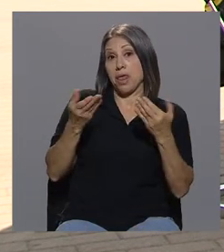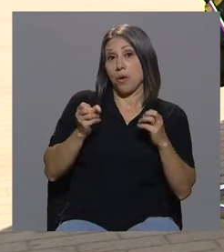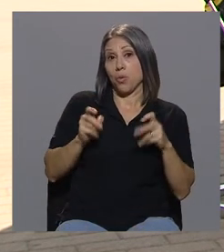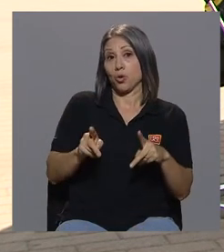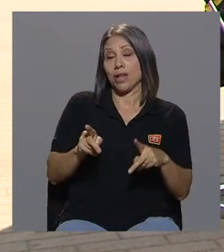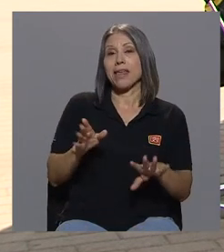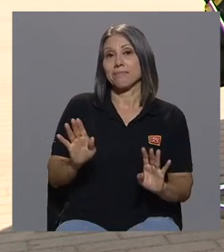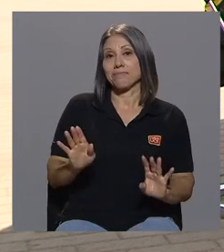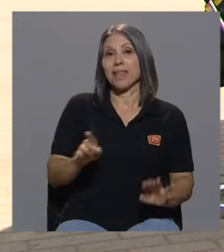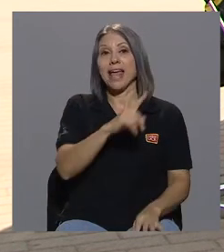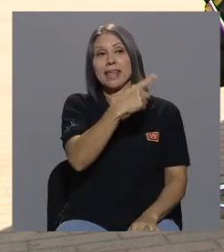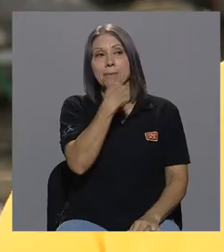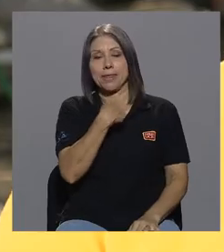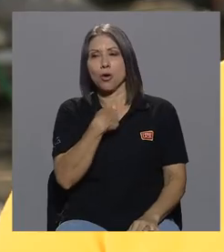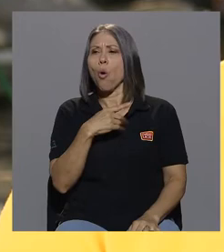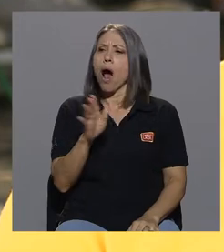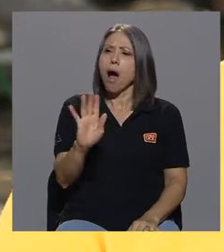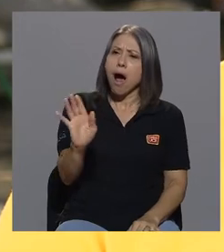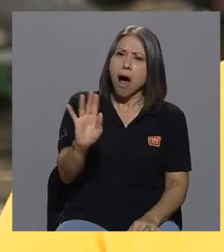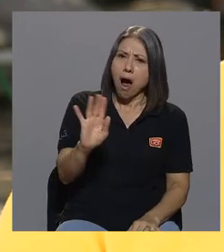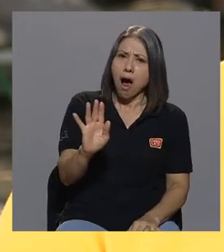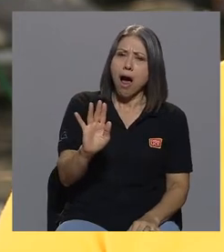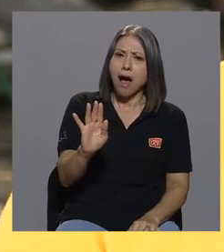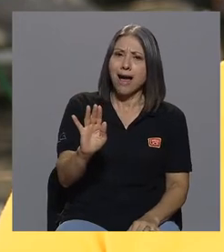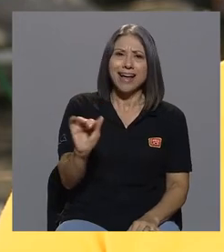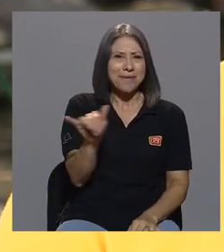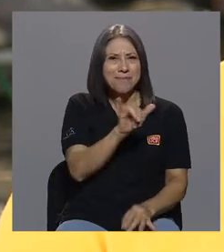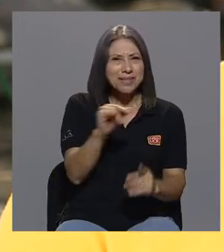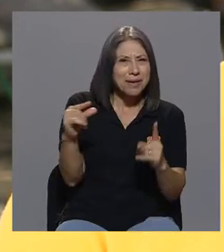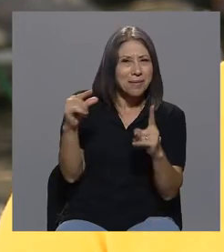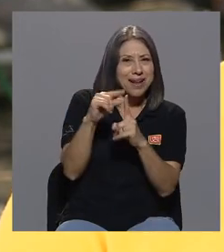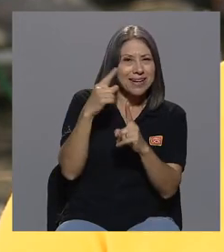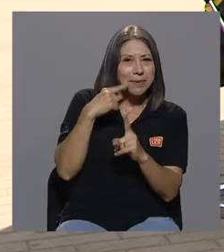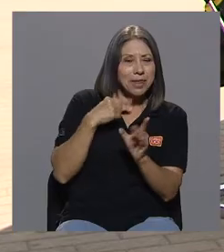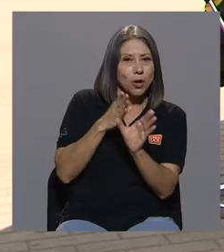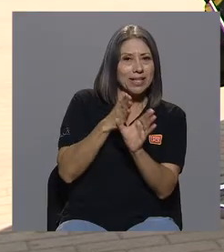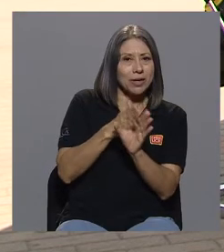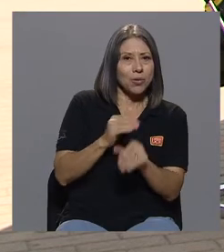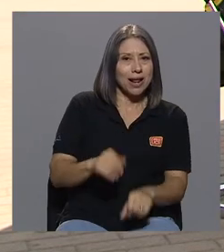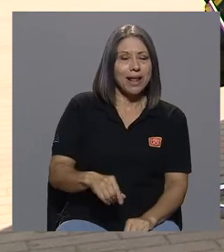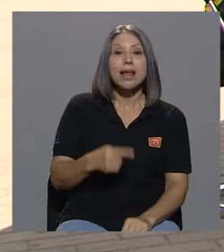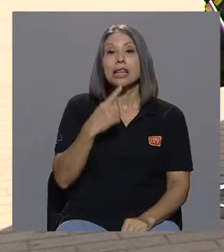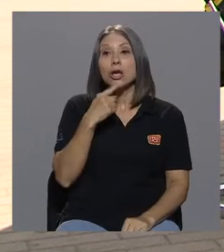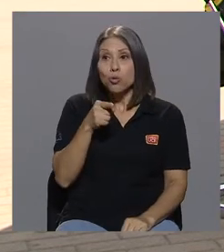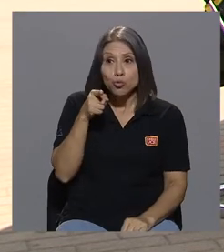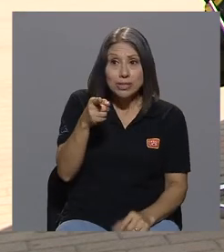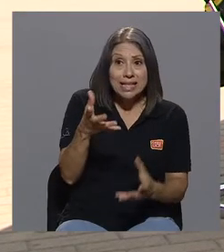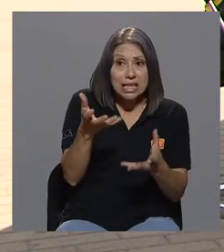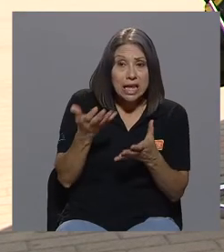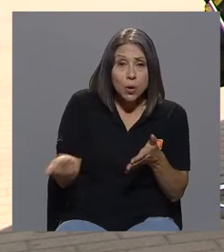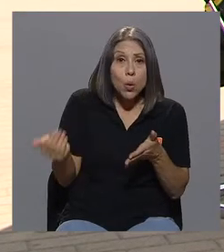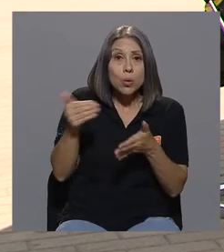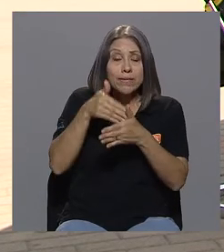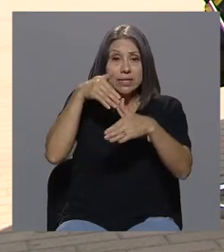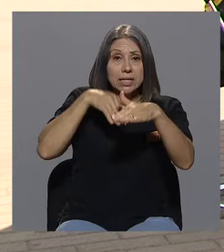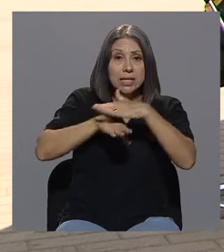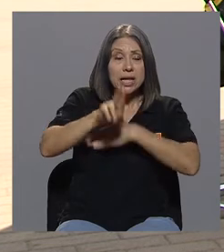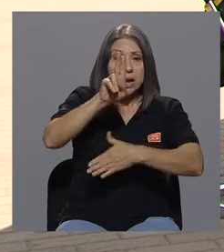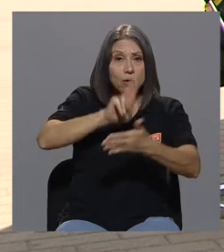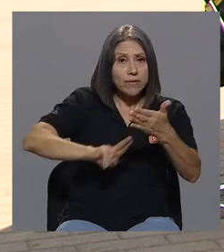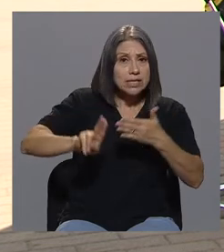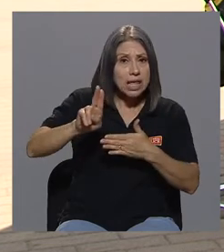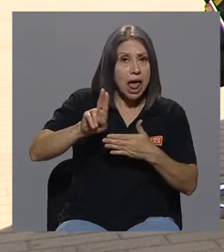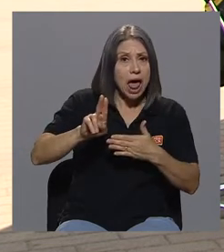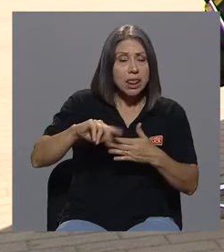junto las mismas palabras de la psicóloga si es eso lo que querés reingresar a la universidad lo primero que